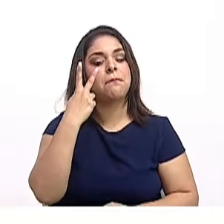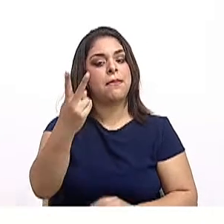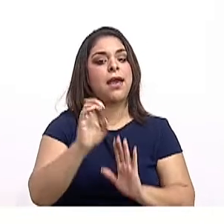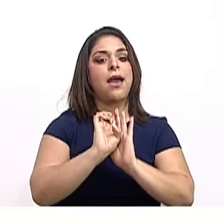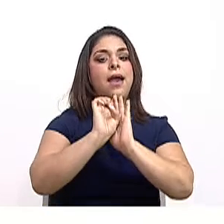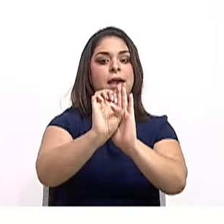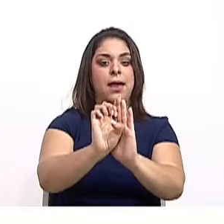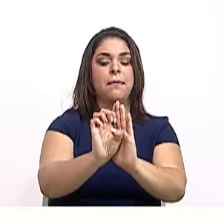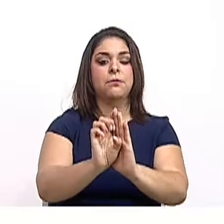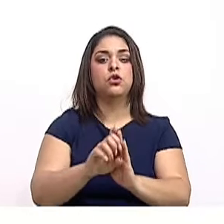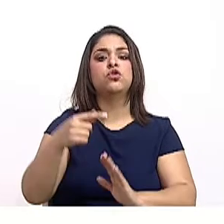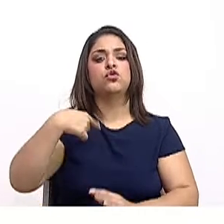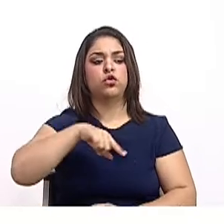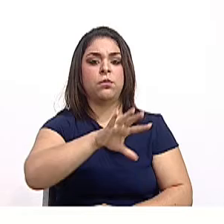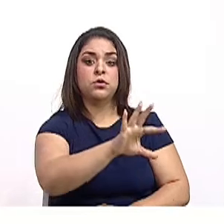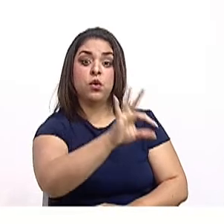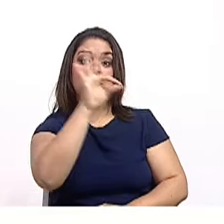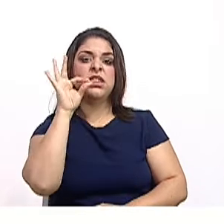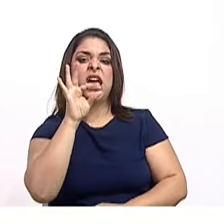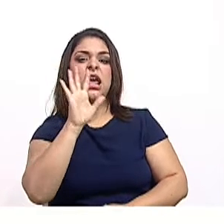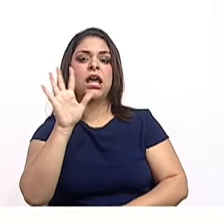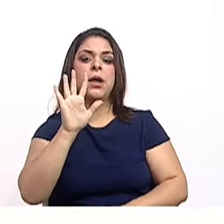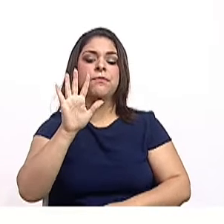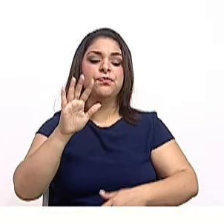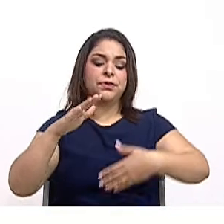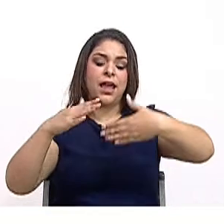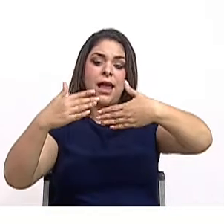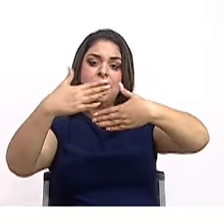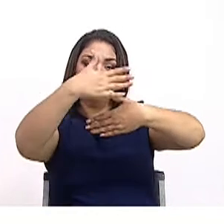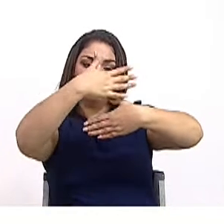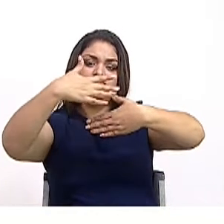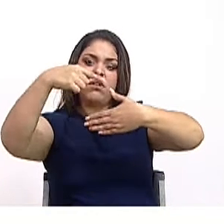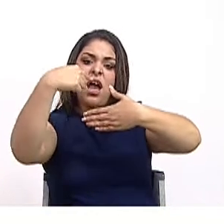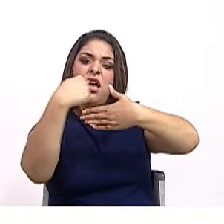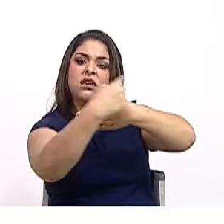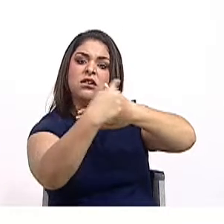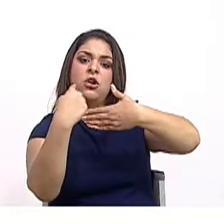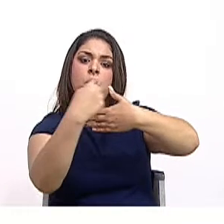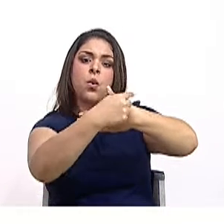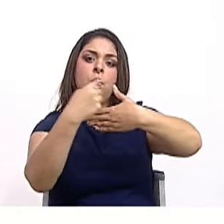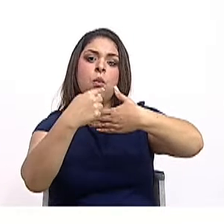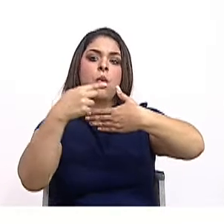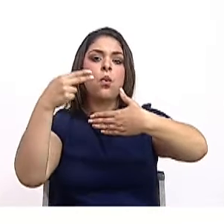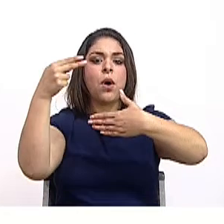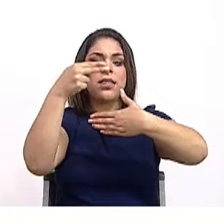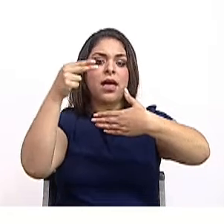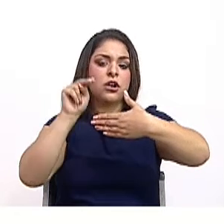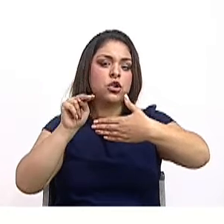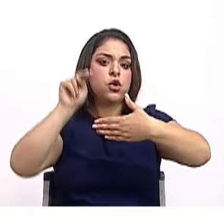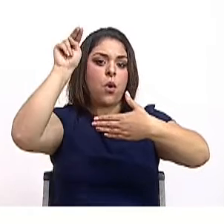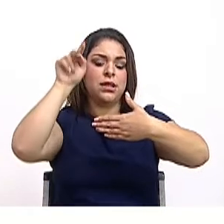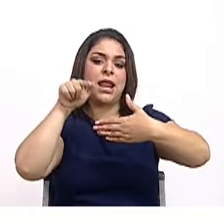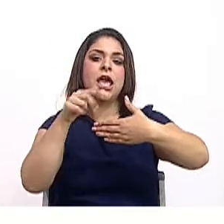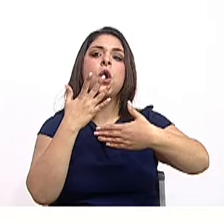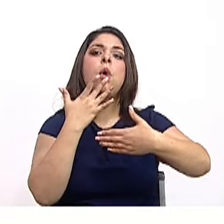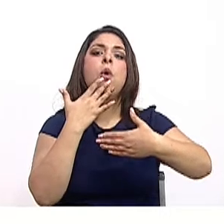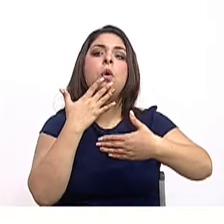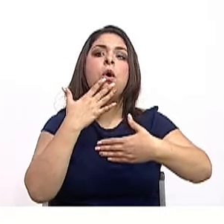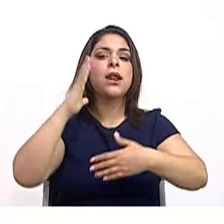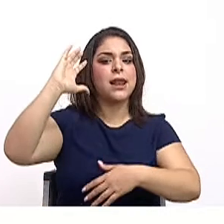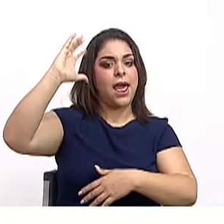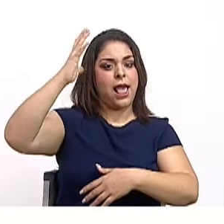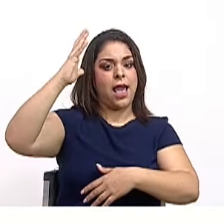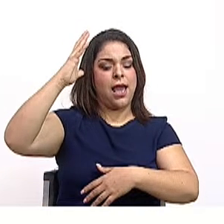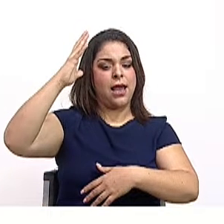de conservación Arenal Huétar Norte, que es la que ustedes tienen en el mapa señalado con color naranja.